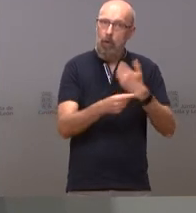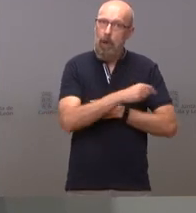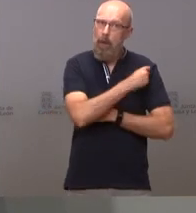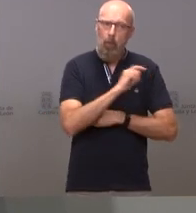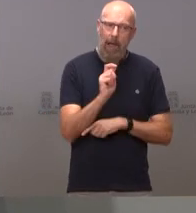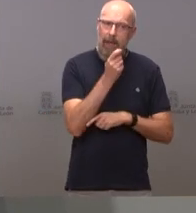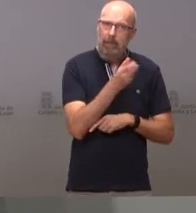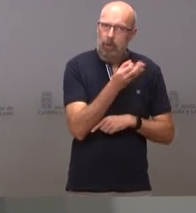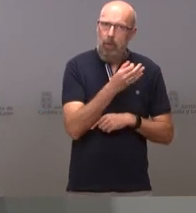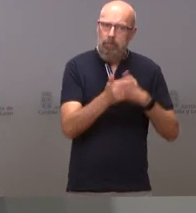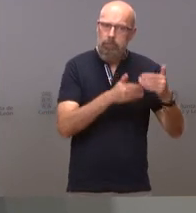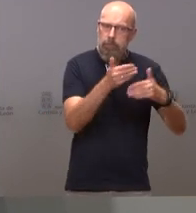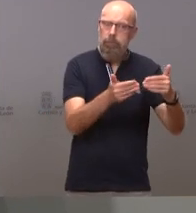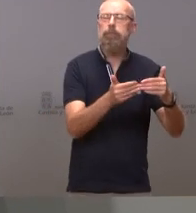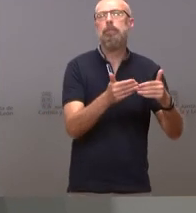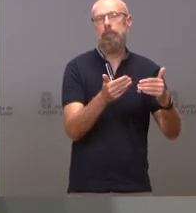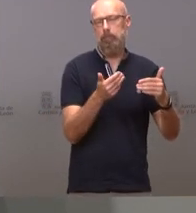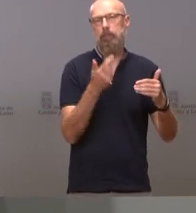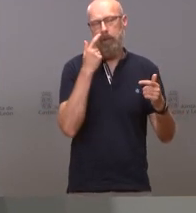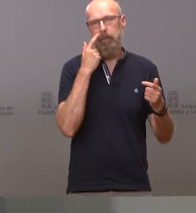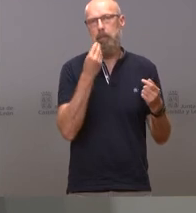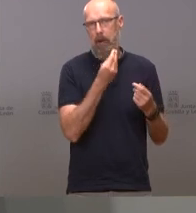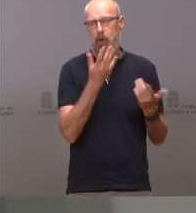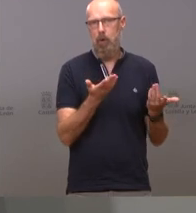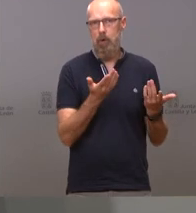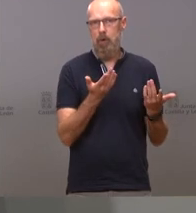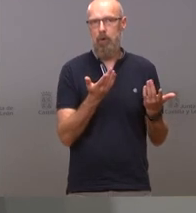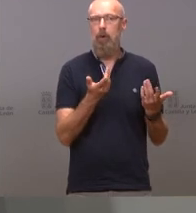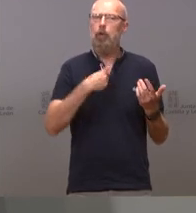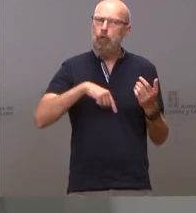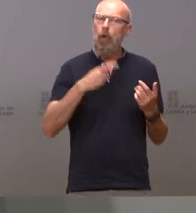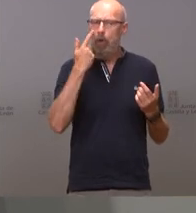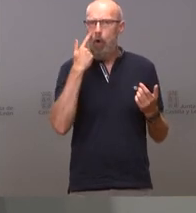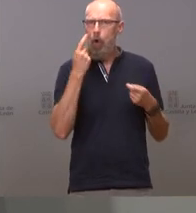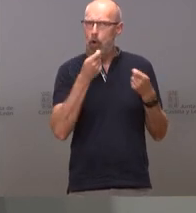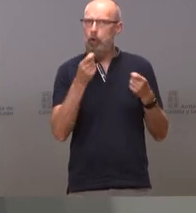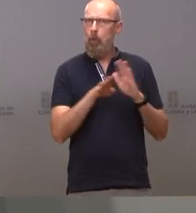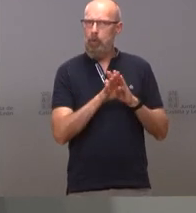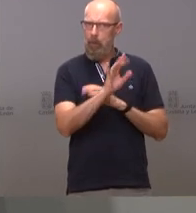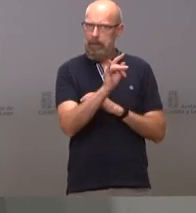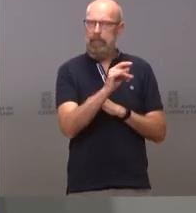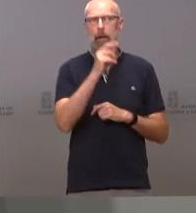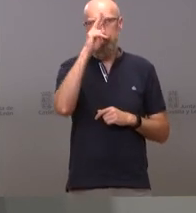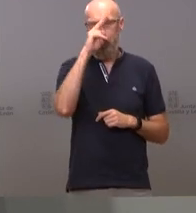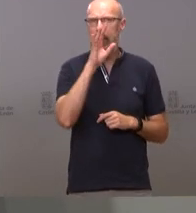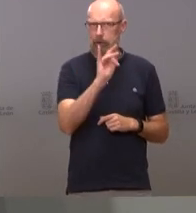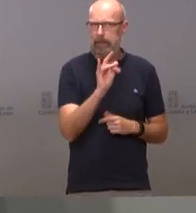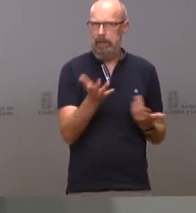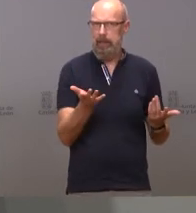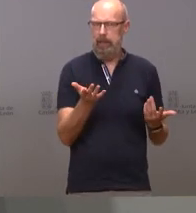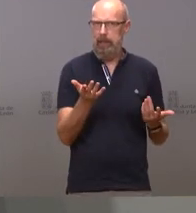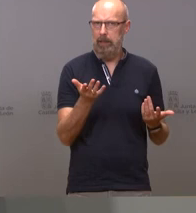éxito tenemos que estar vigilantes sí estamos preocupados sí y tomaremos las medidas cuando nosotros